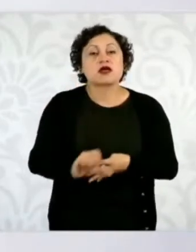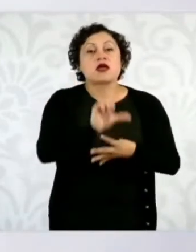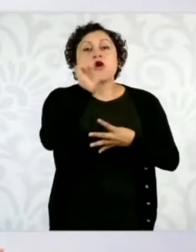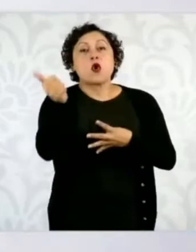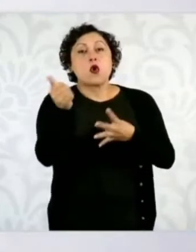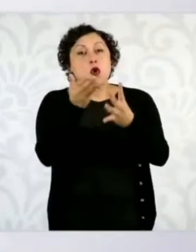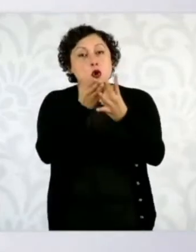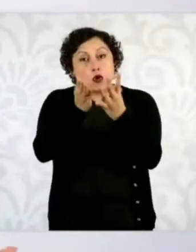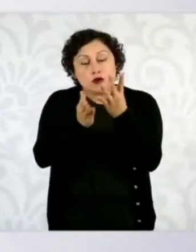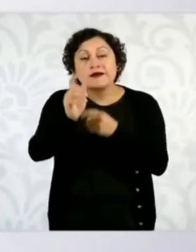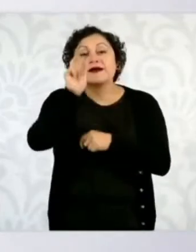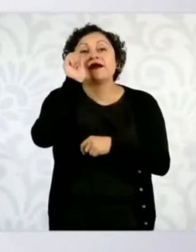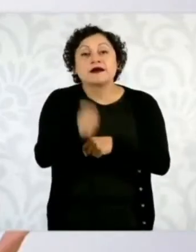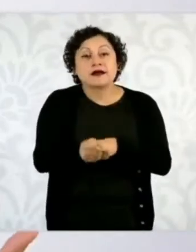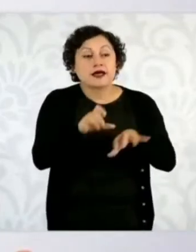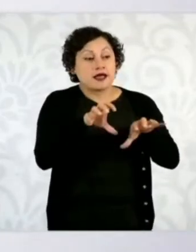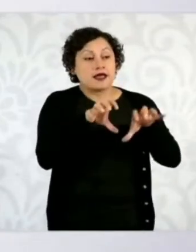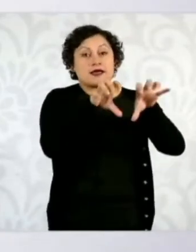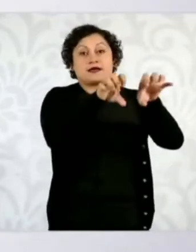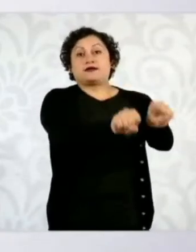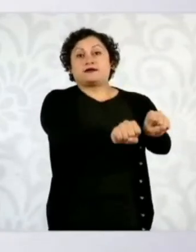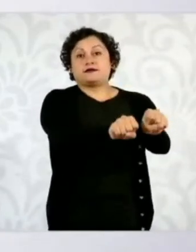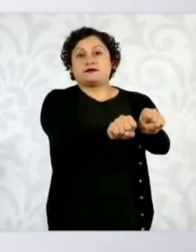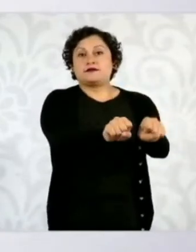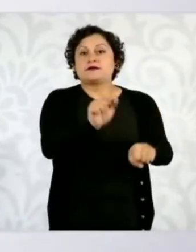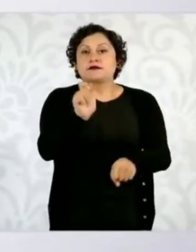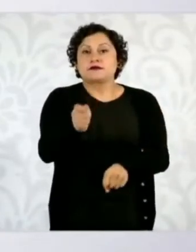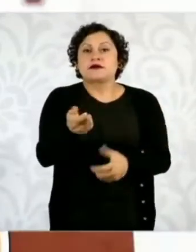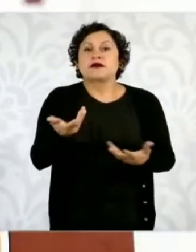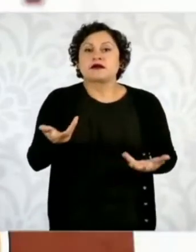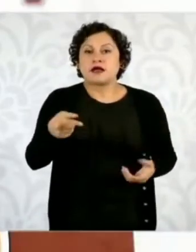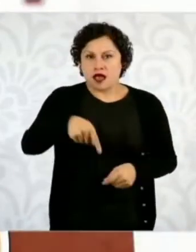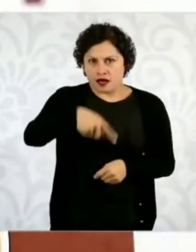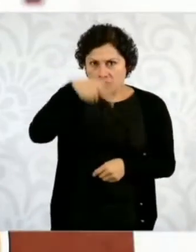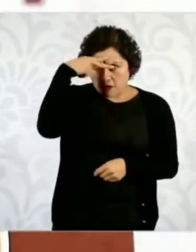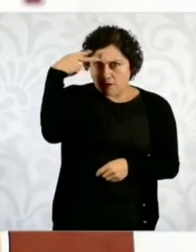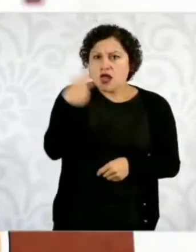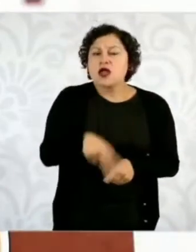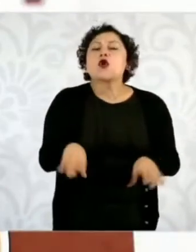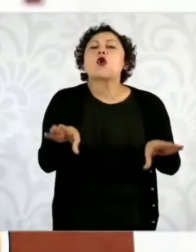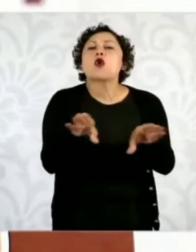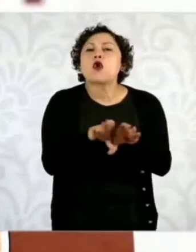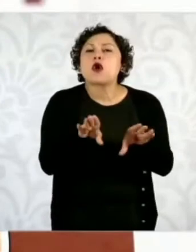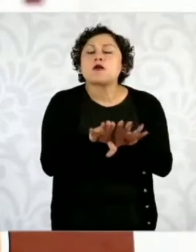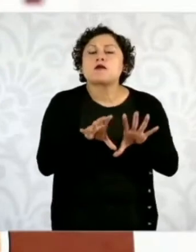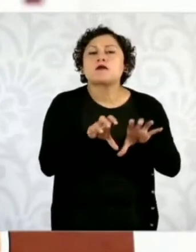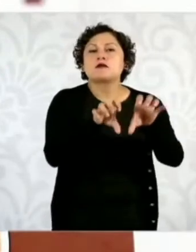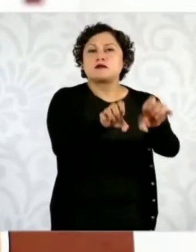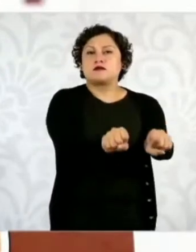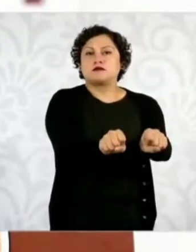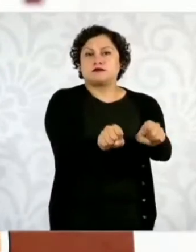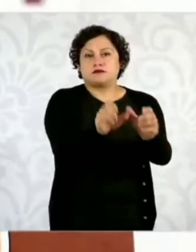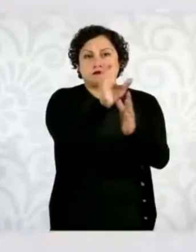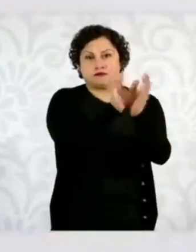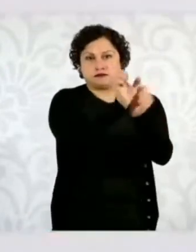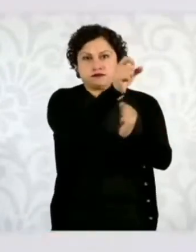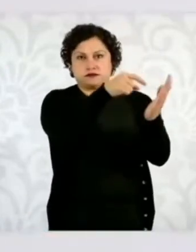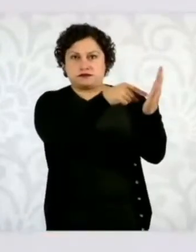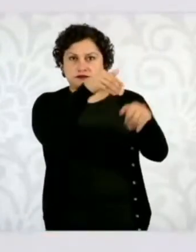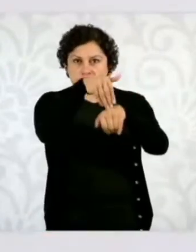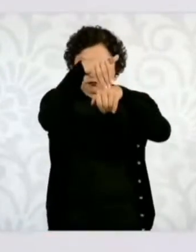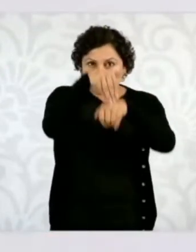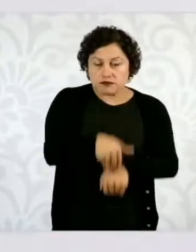¿Cómo se hacen las detenciones en México de manera constitucional? Pues se abren carpetas de investigación